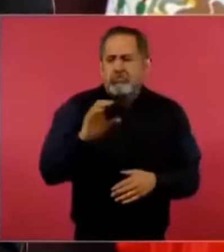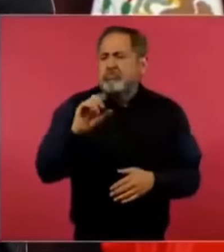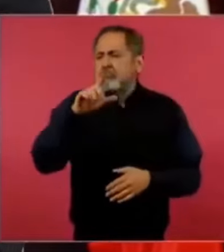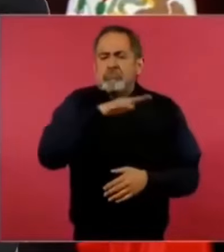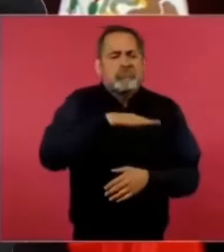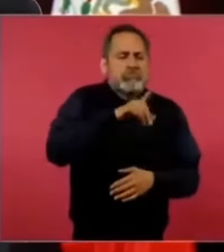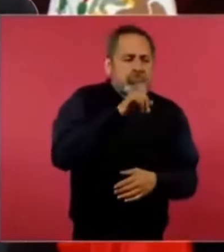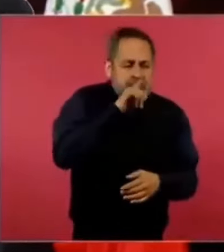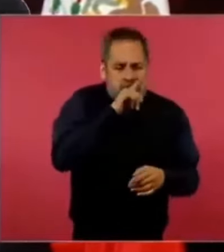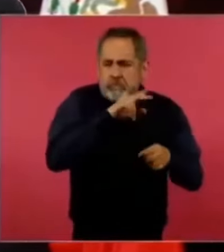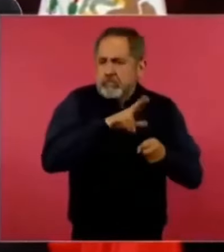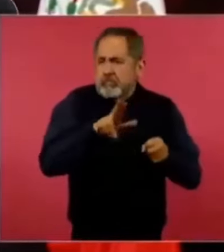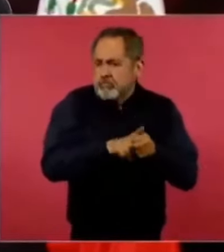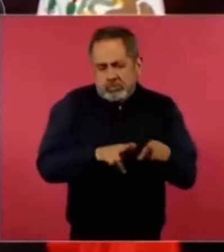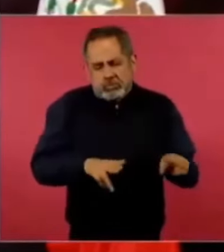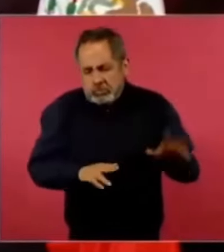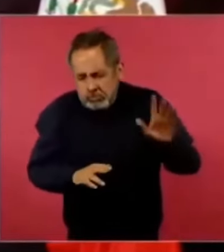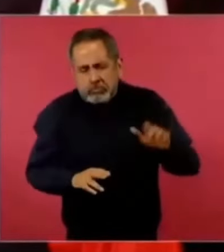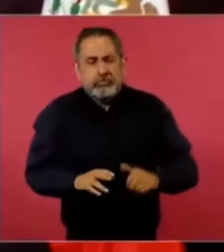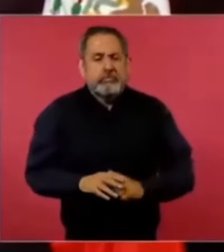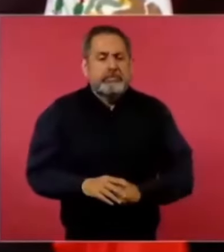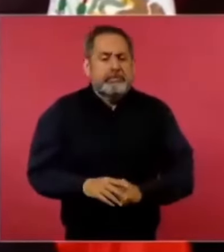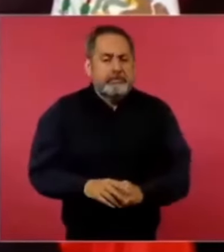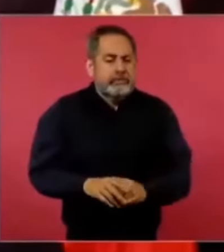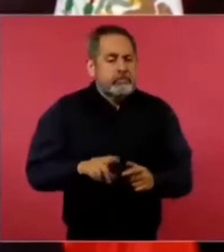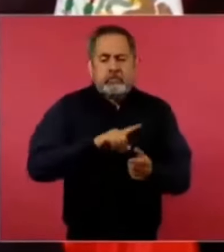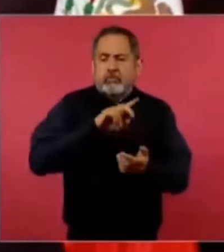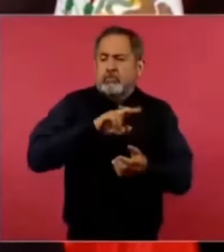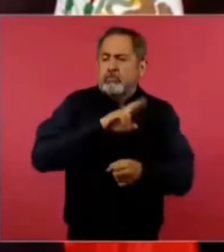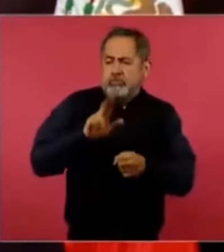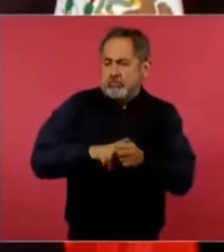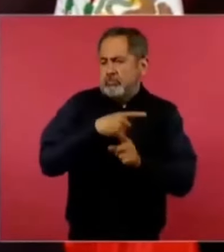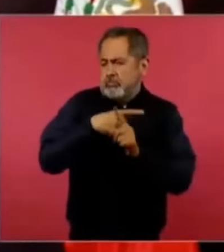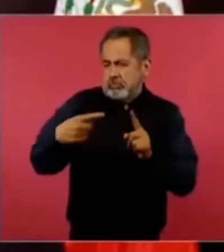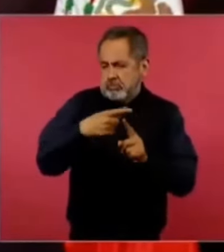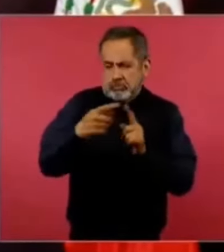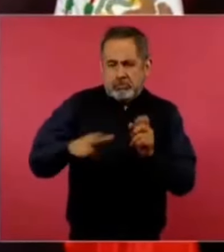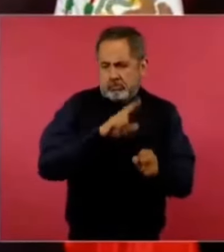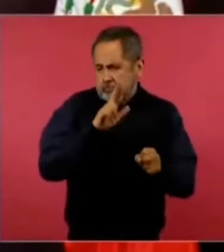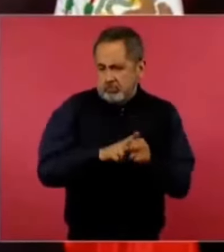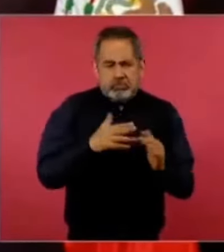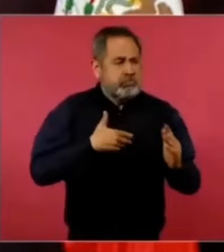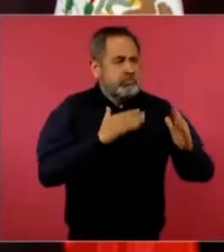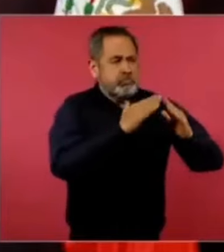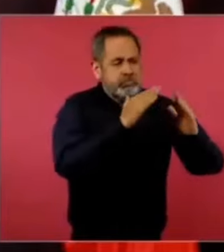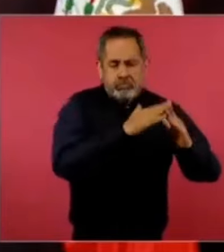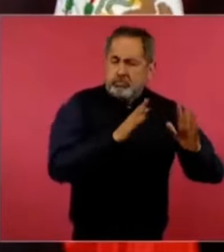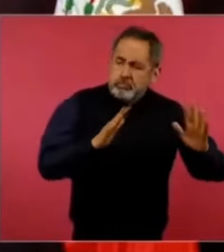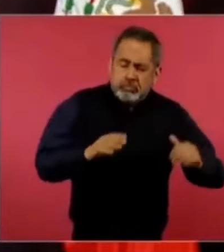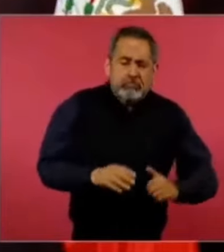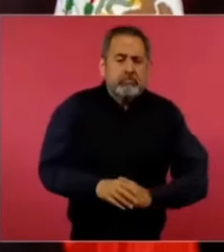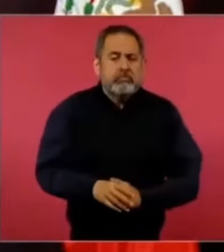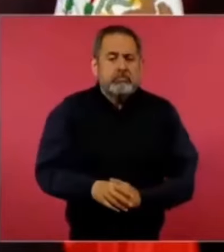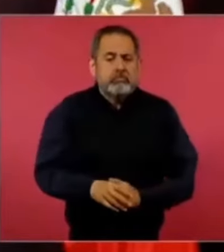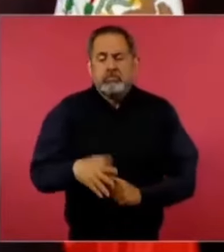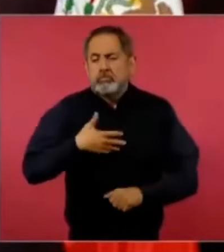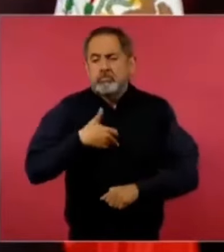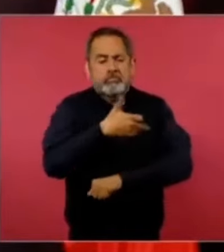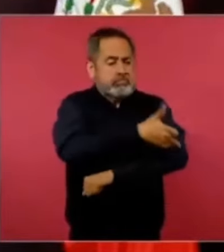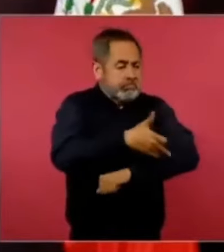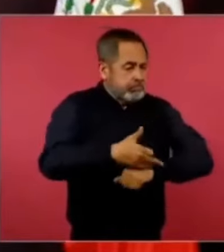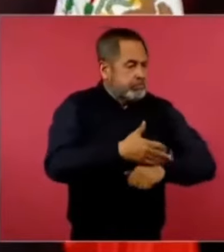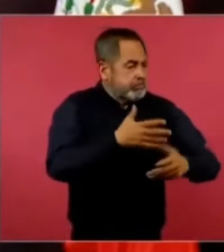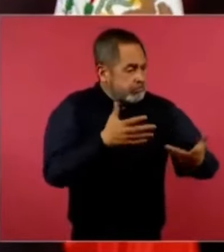de clase media, mi familia,